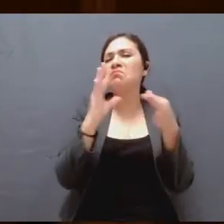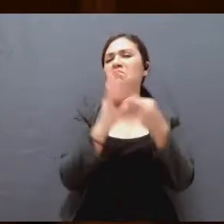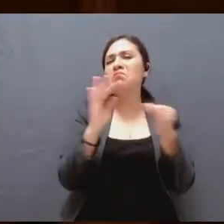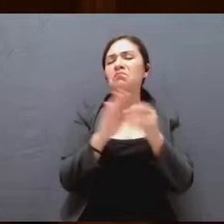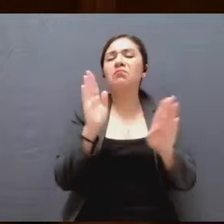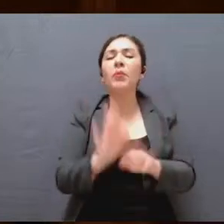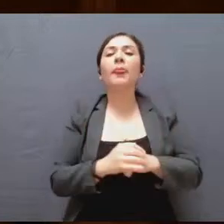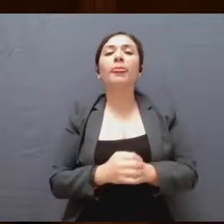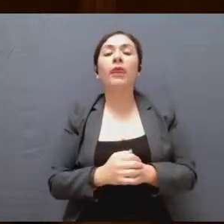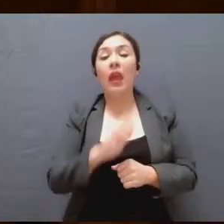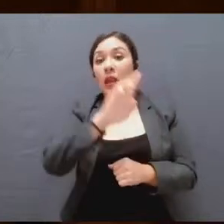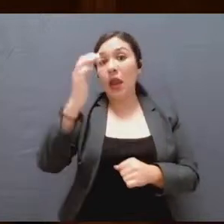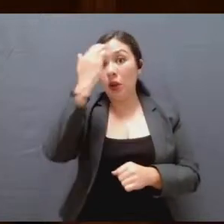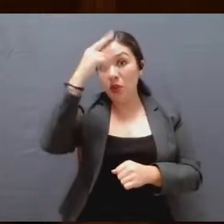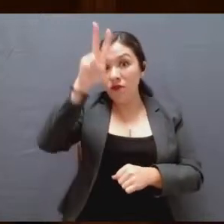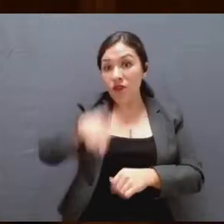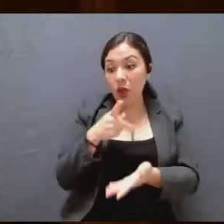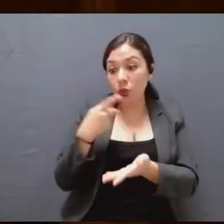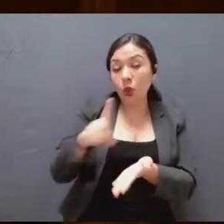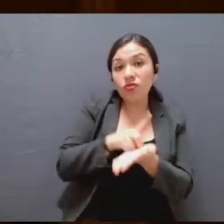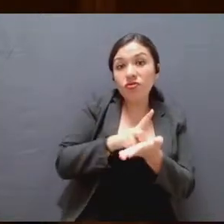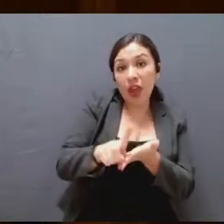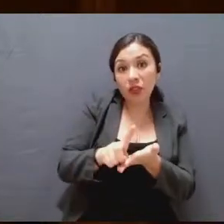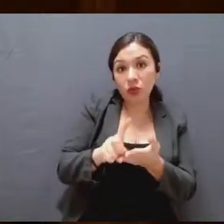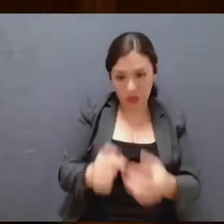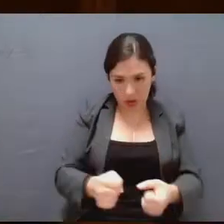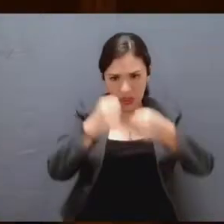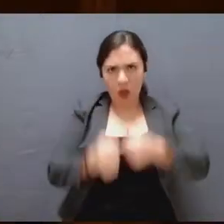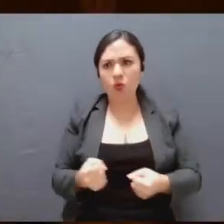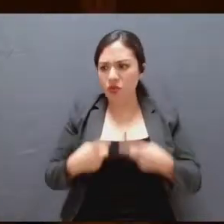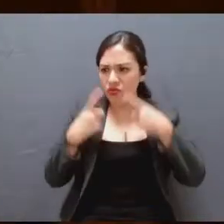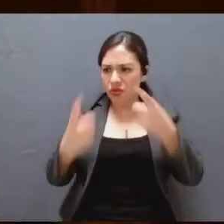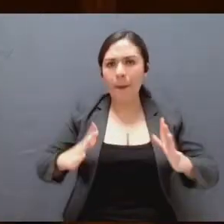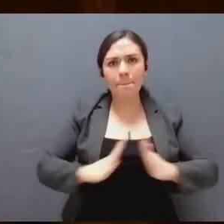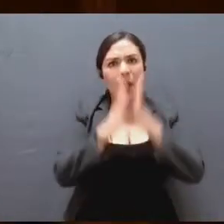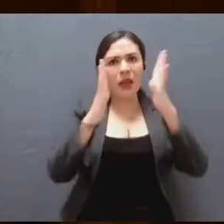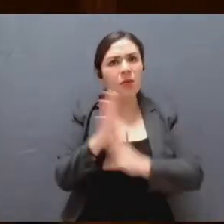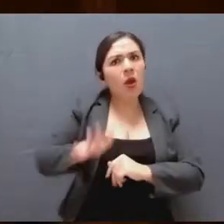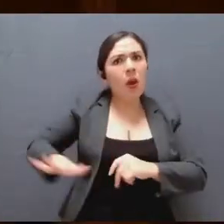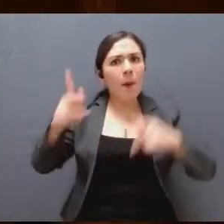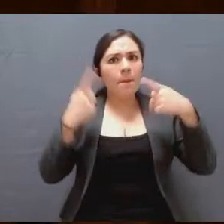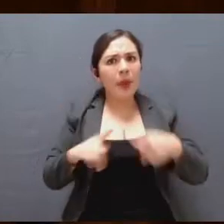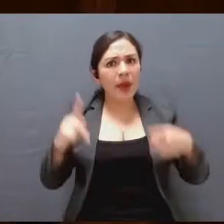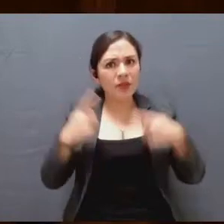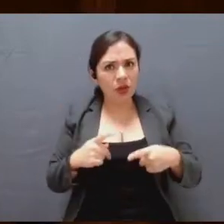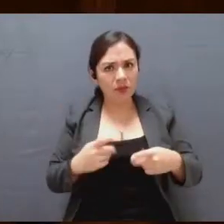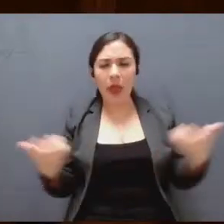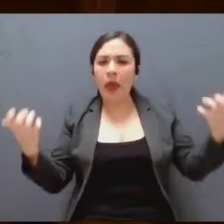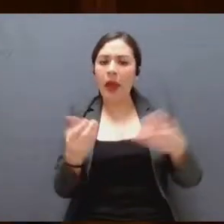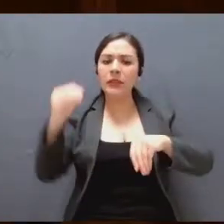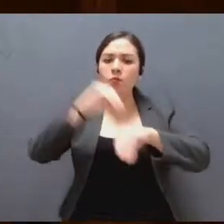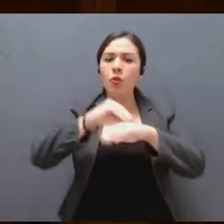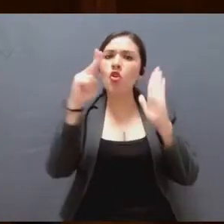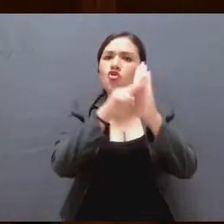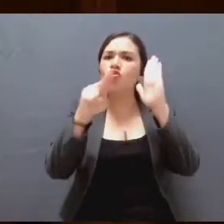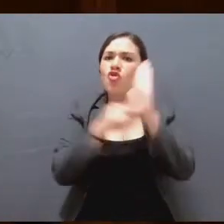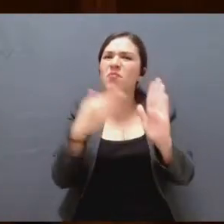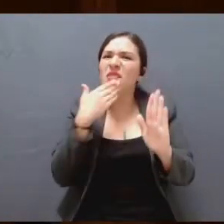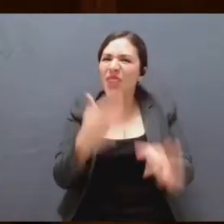reconocimiento real del derecho a asegurar la participación ciudadana, la creación de un marco normativo efectivo,